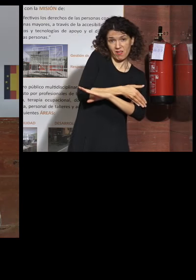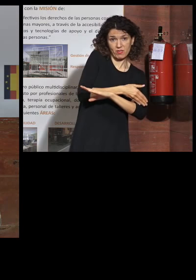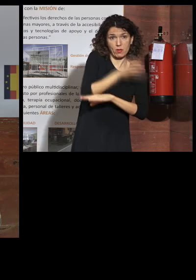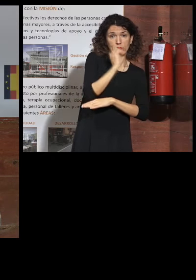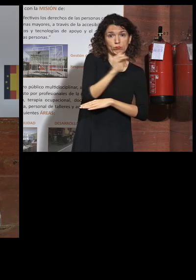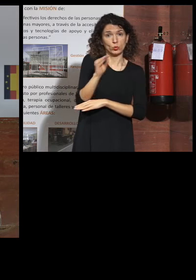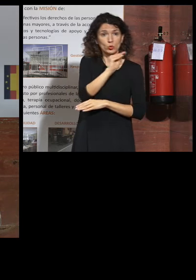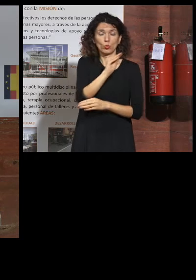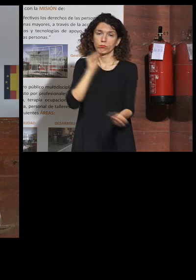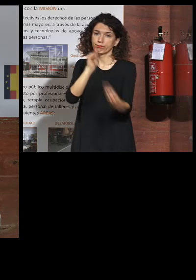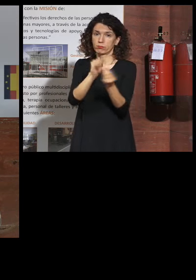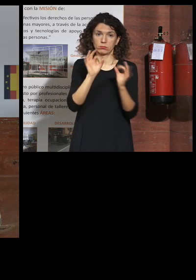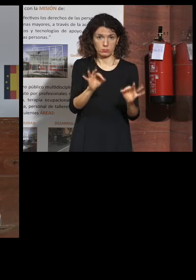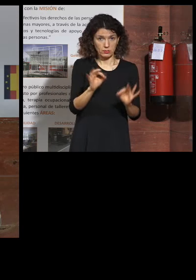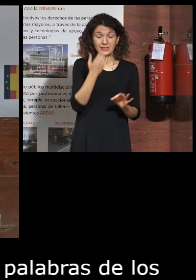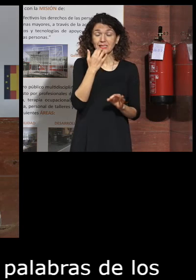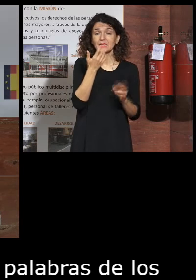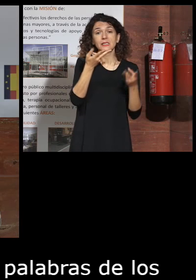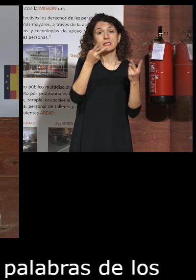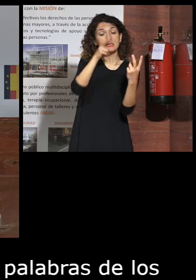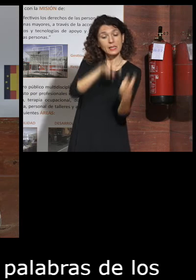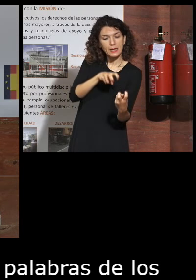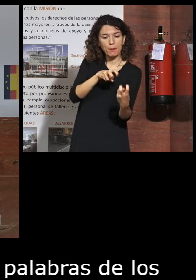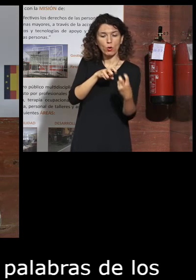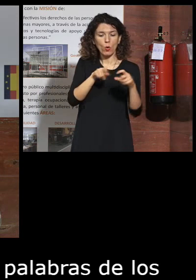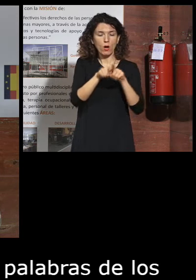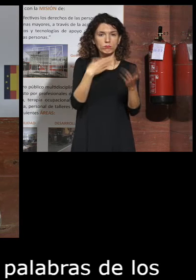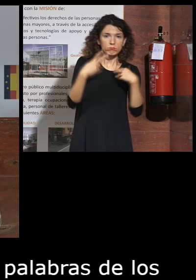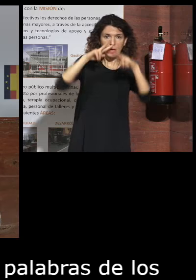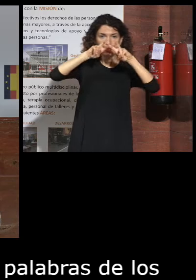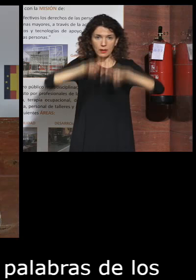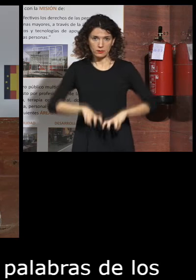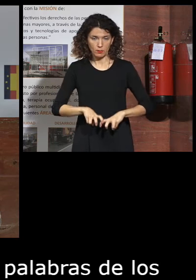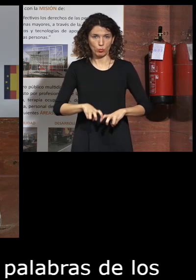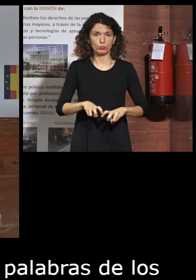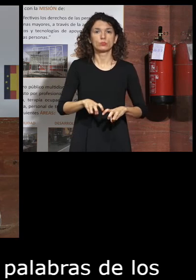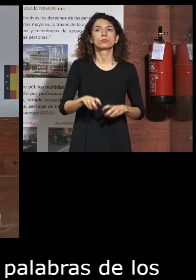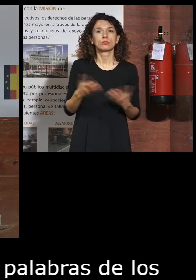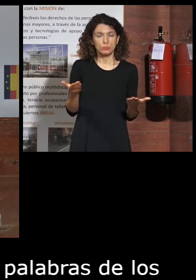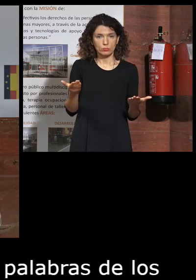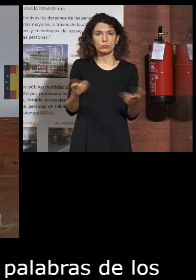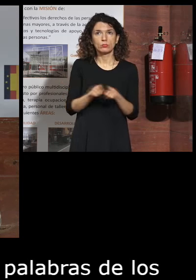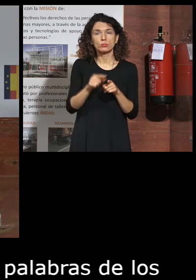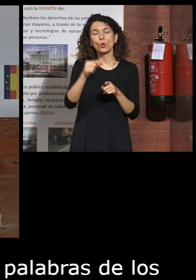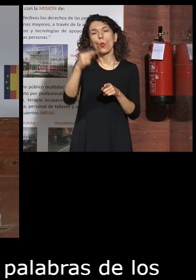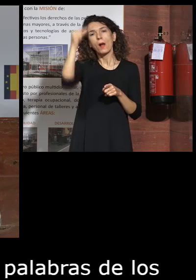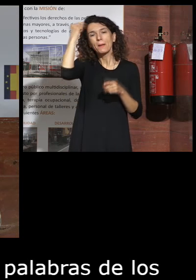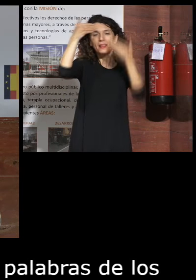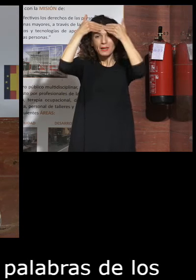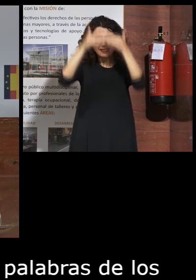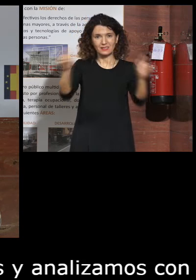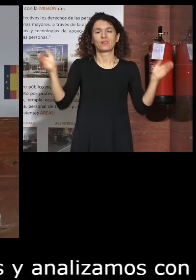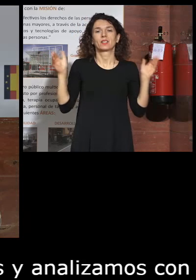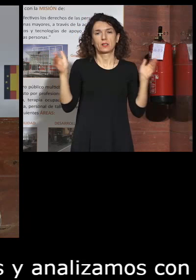si nos sentamos y analizamos con una mente un poco más amplia